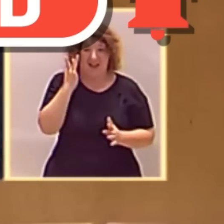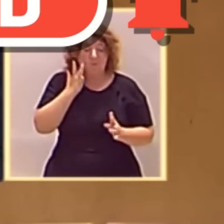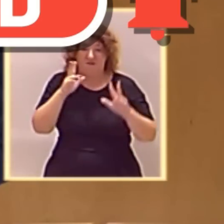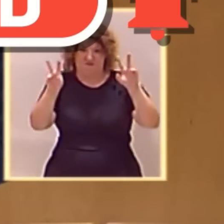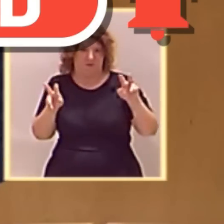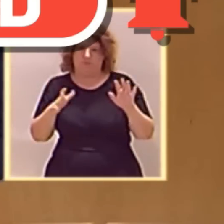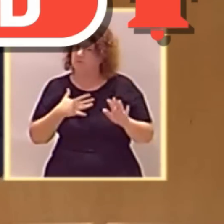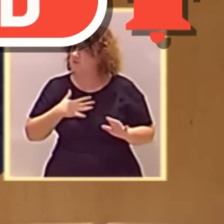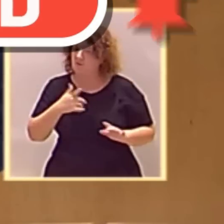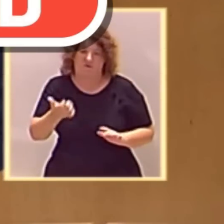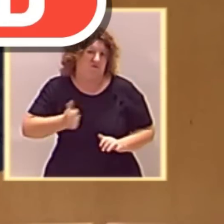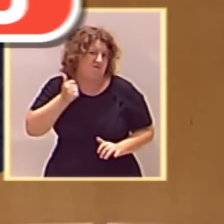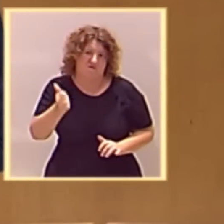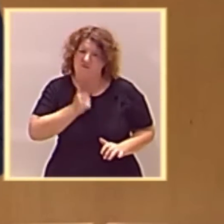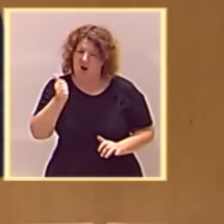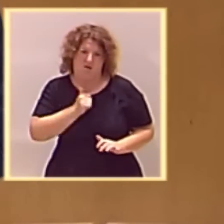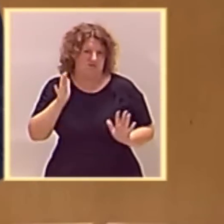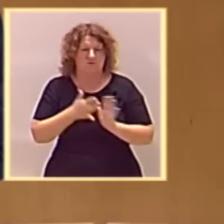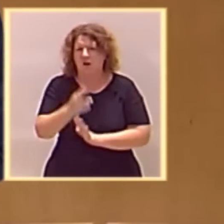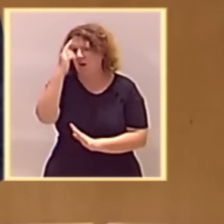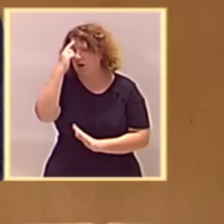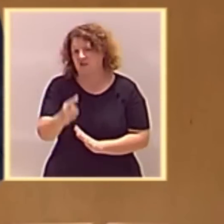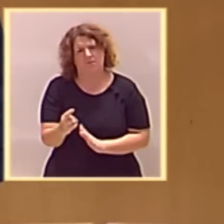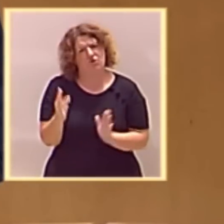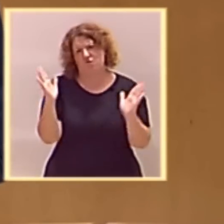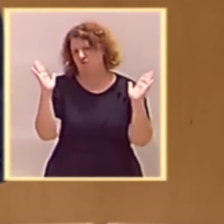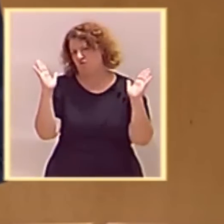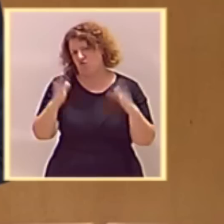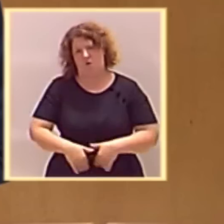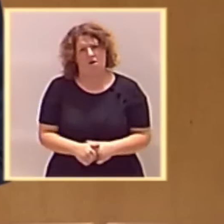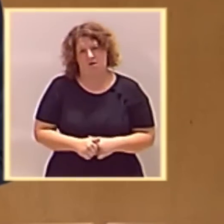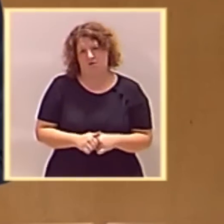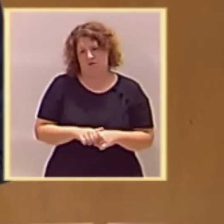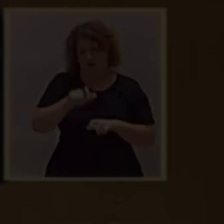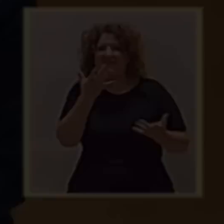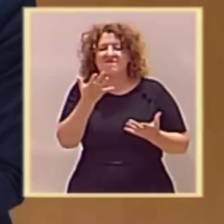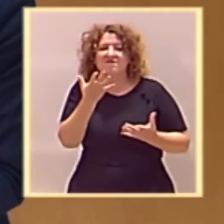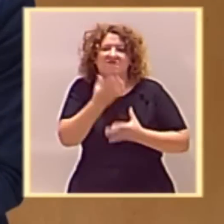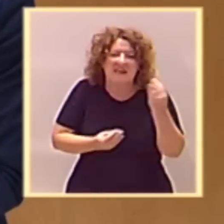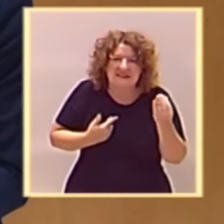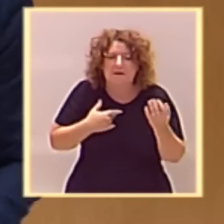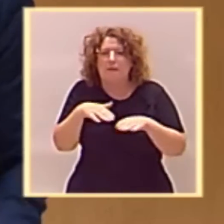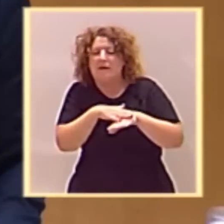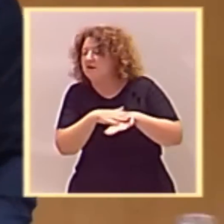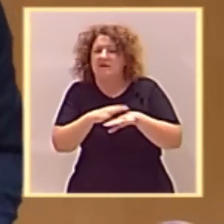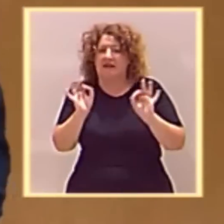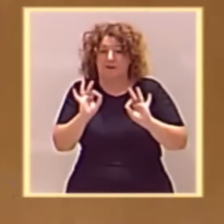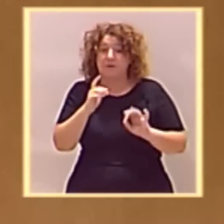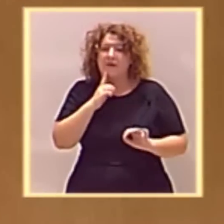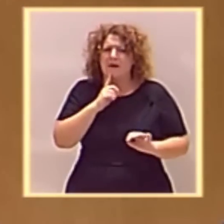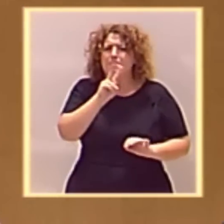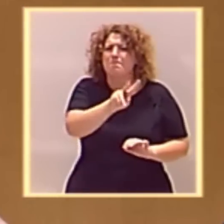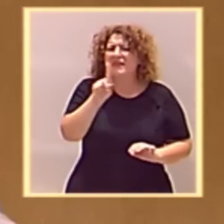falso, señoría, es una falta de respeto inmensa a los paisanos de Galicia. 21 del 3 de